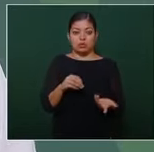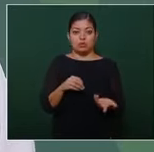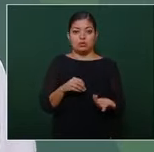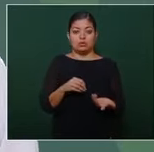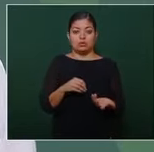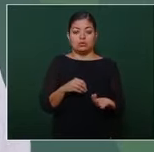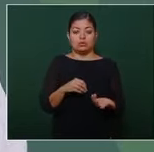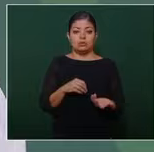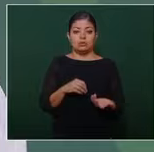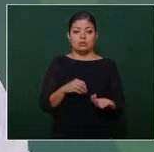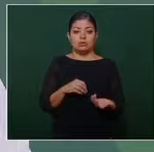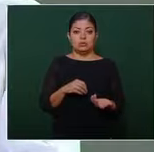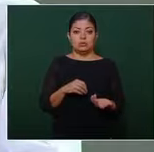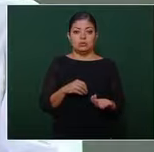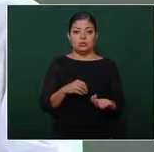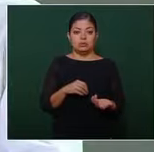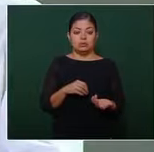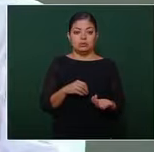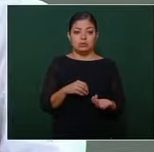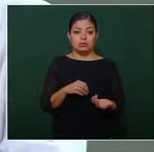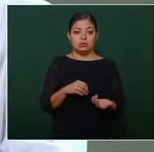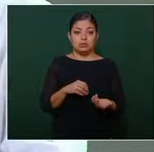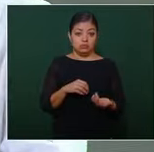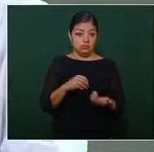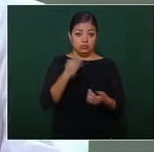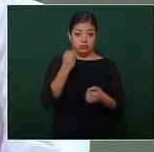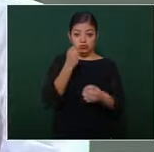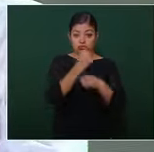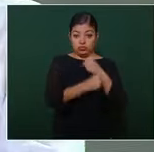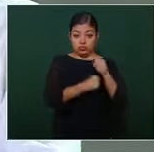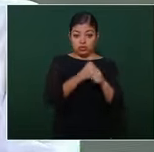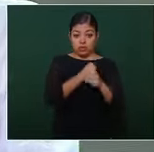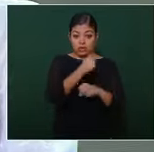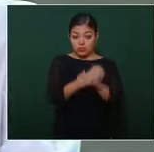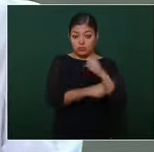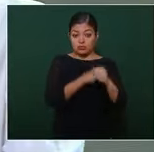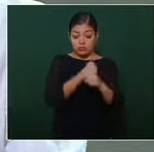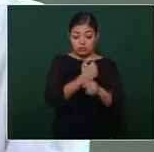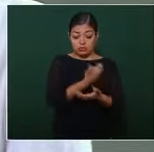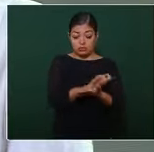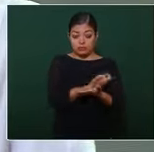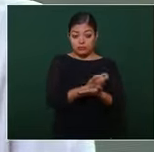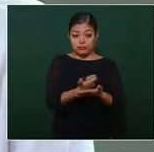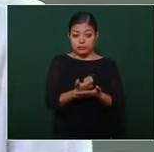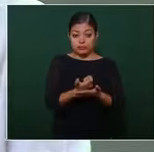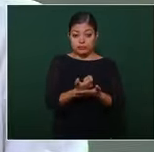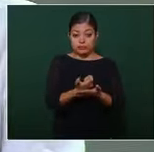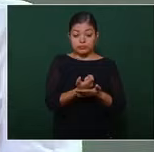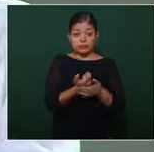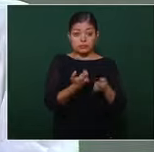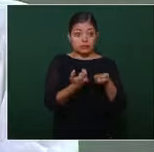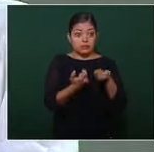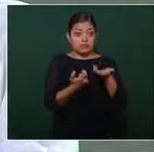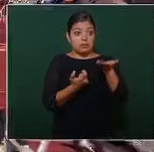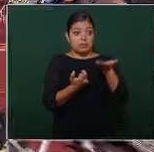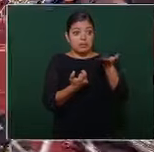el salario en muchos años estuvo por abajo de la inflación